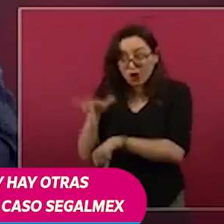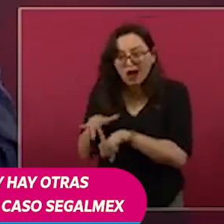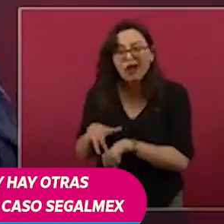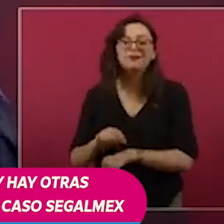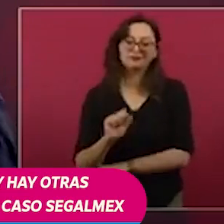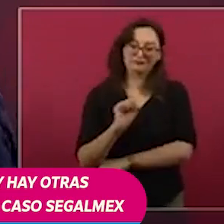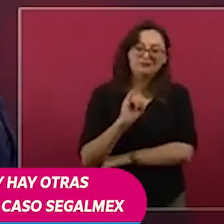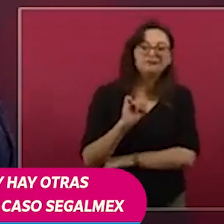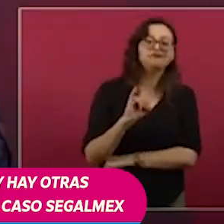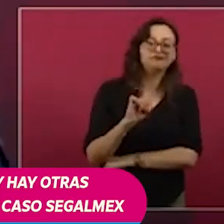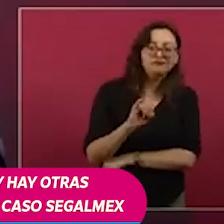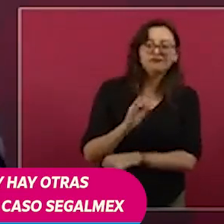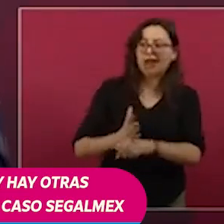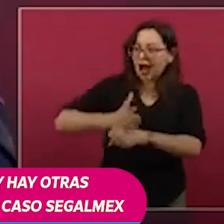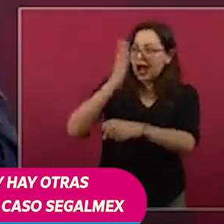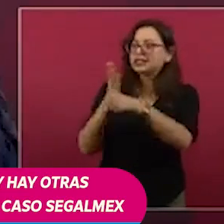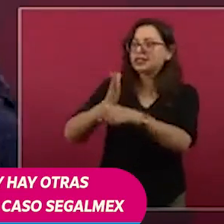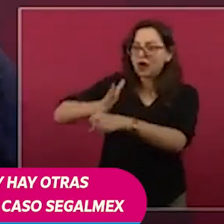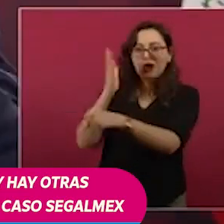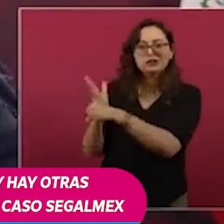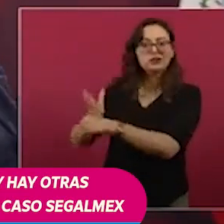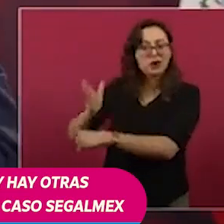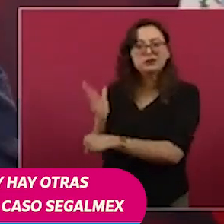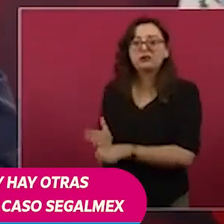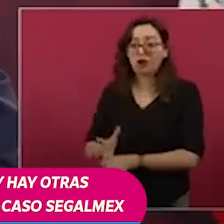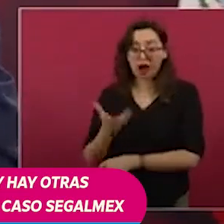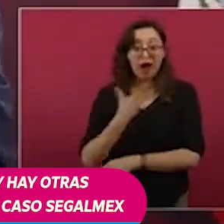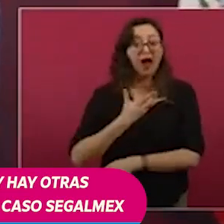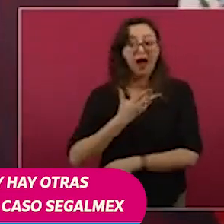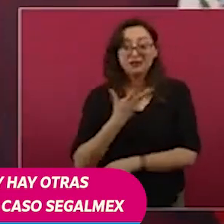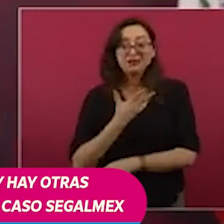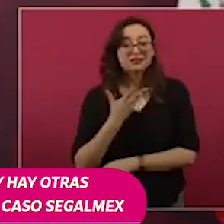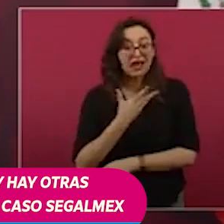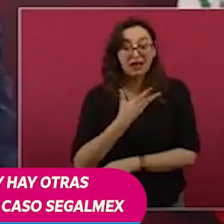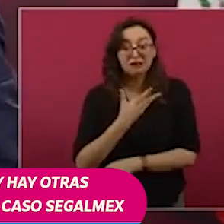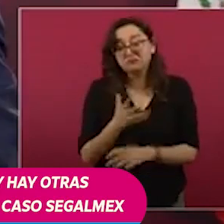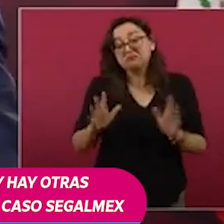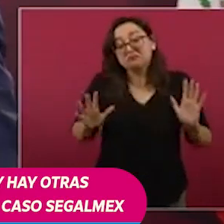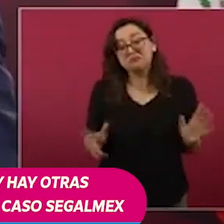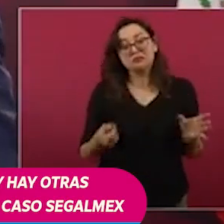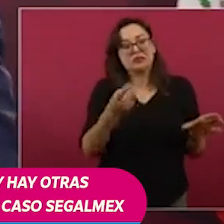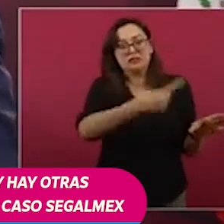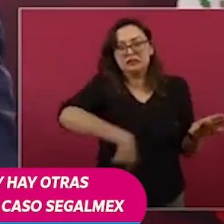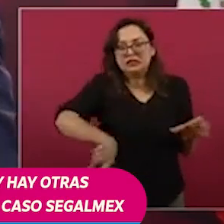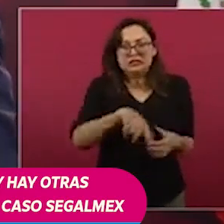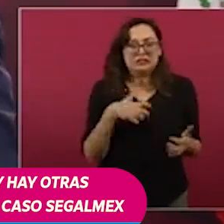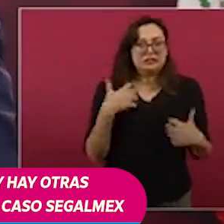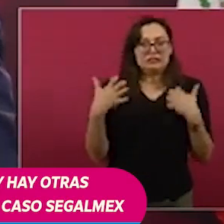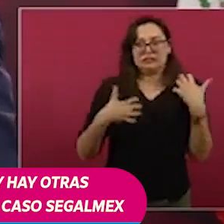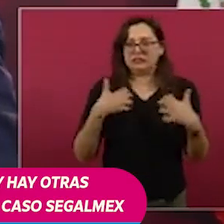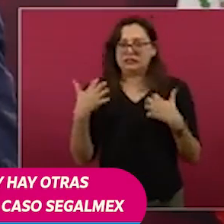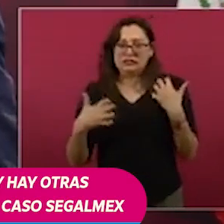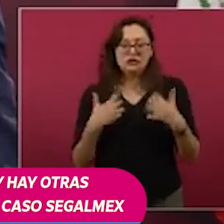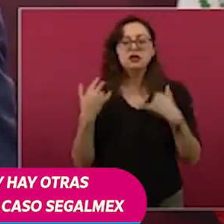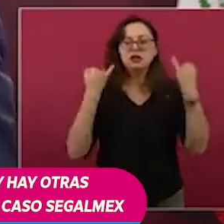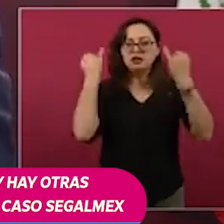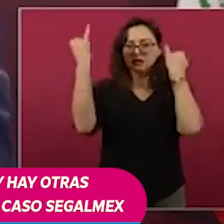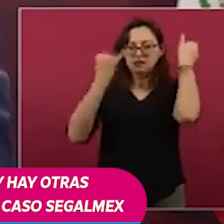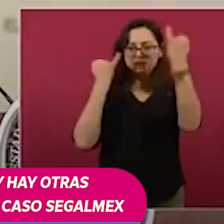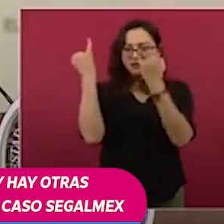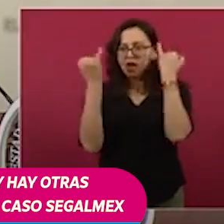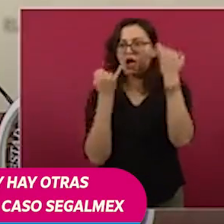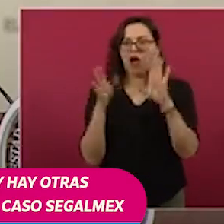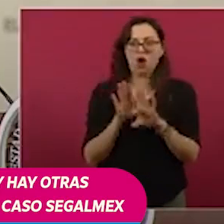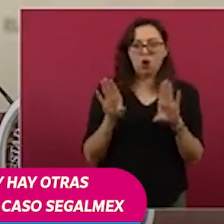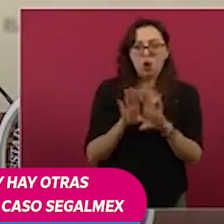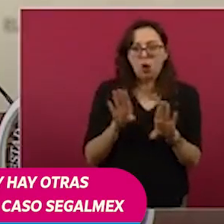estar inventando, inventando, inventando cada vez más, cada vez más.